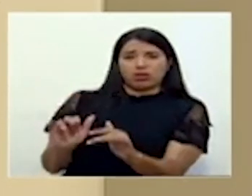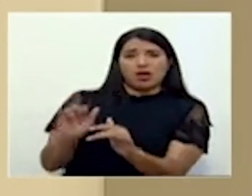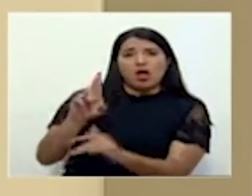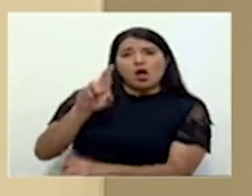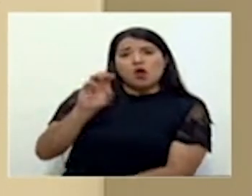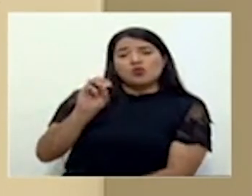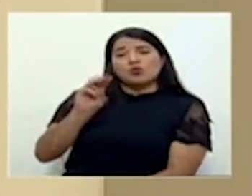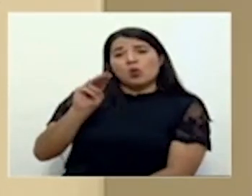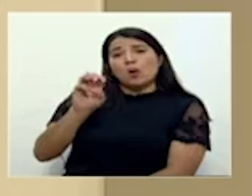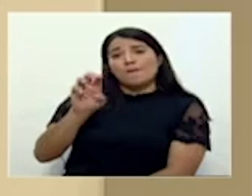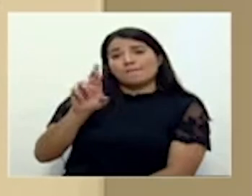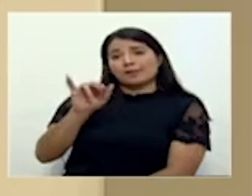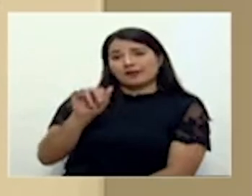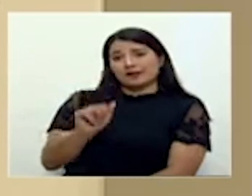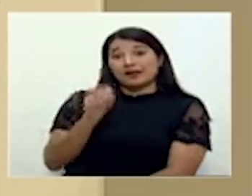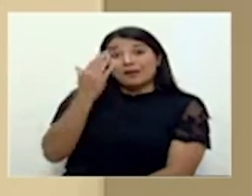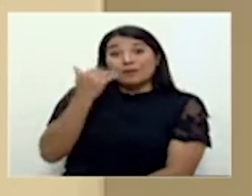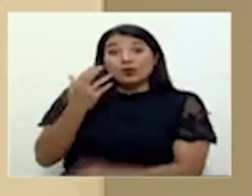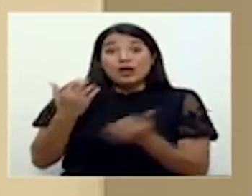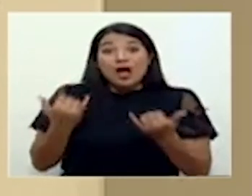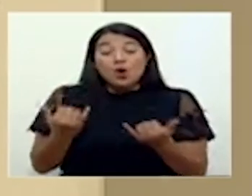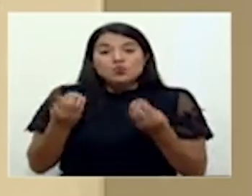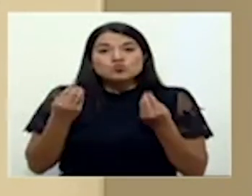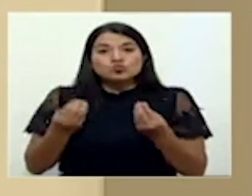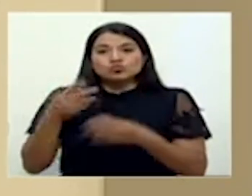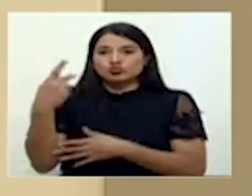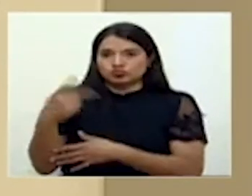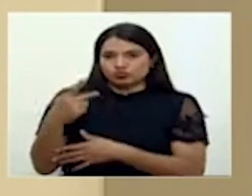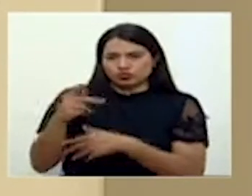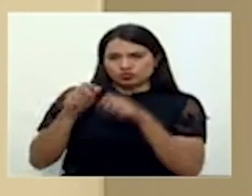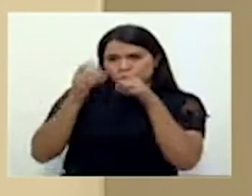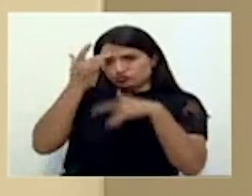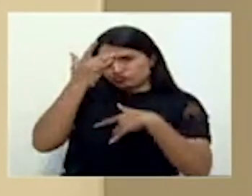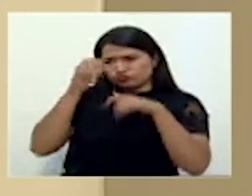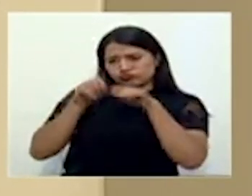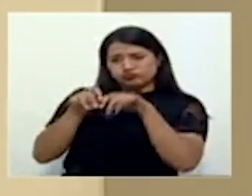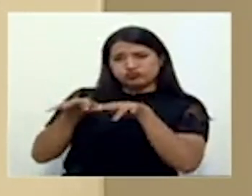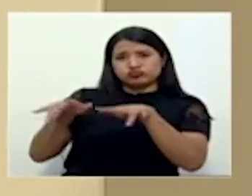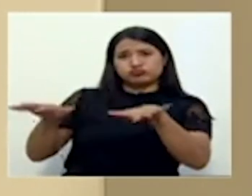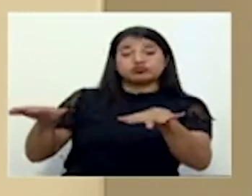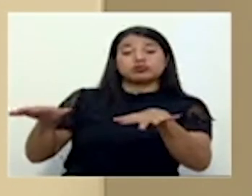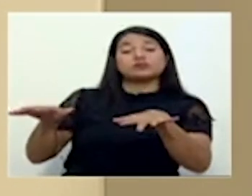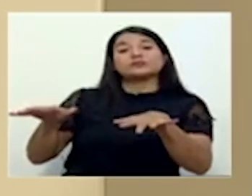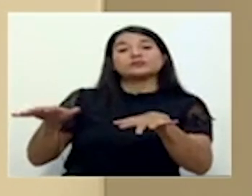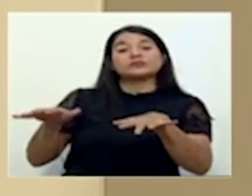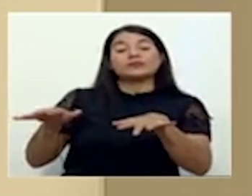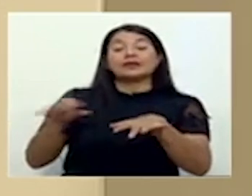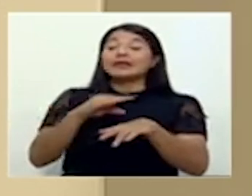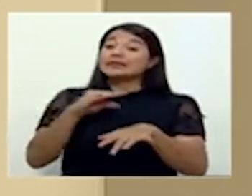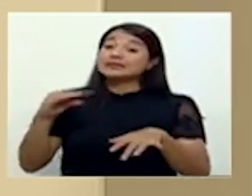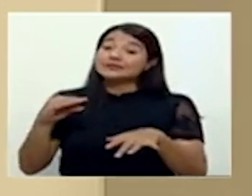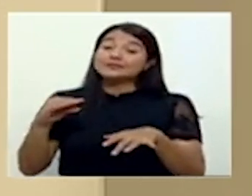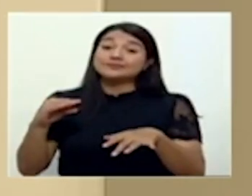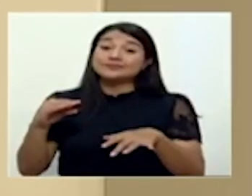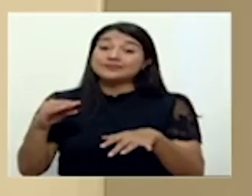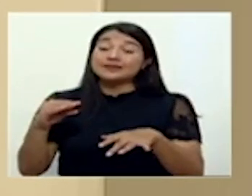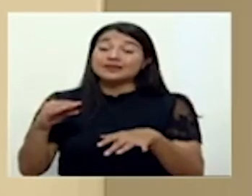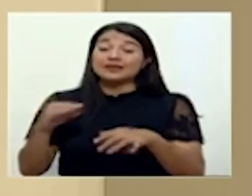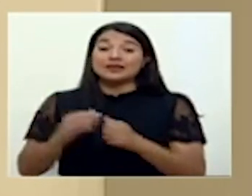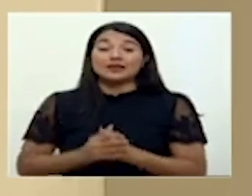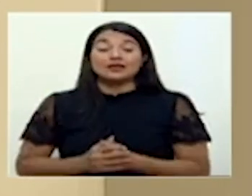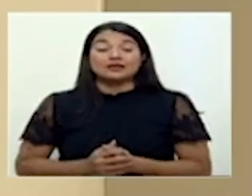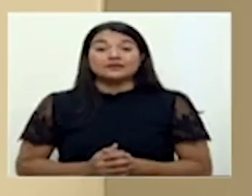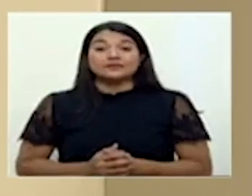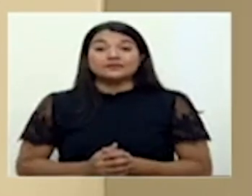romería, porque en este momento hay un riesgo muy importante de transmisión del virus SARS-CoV-2, que, lamentablemente, en un porcentaje